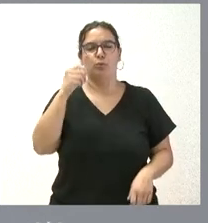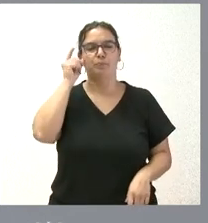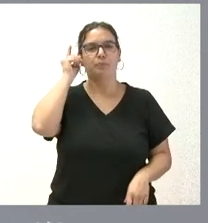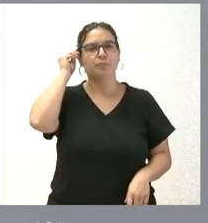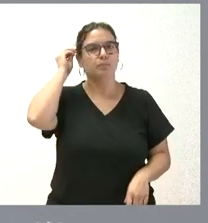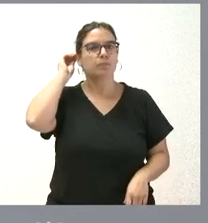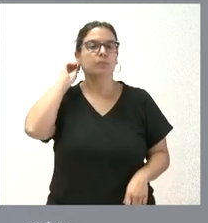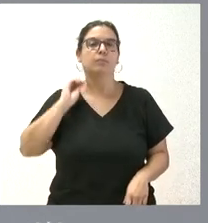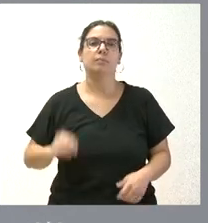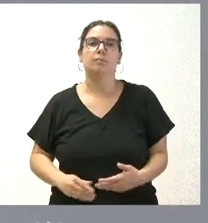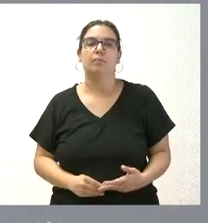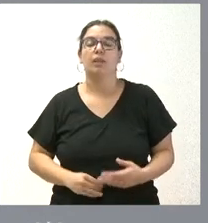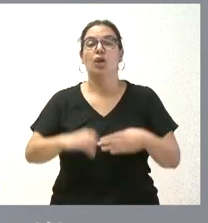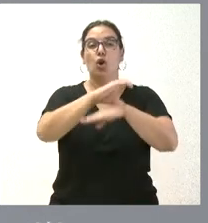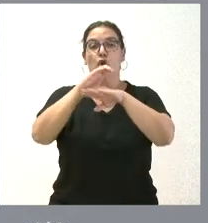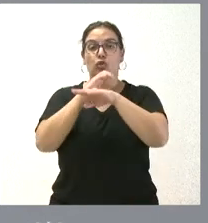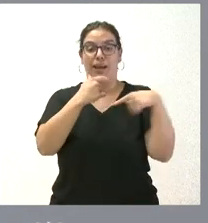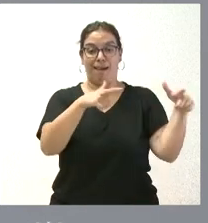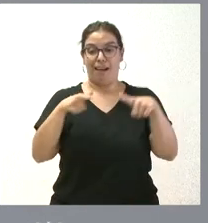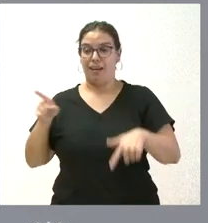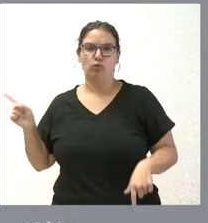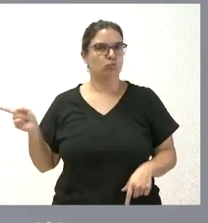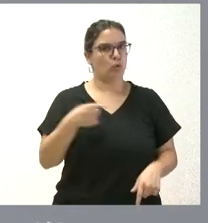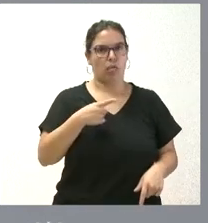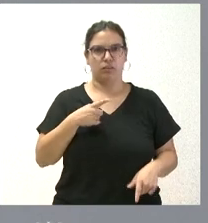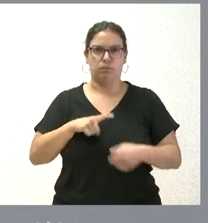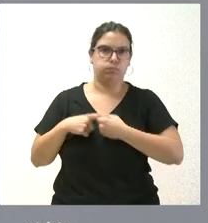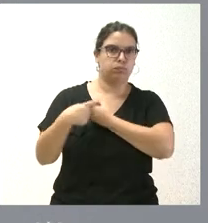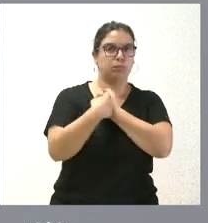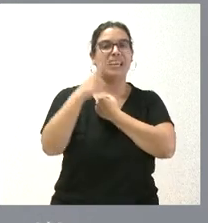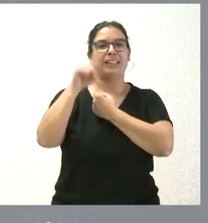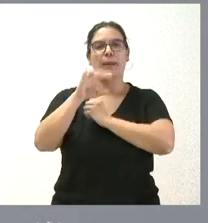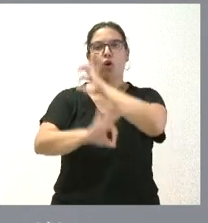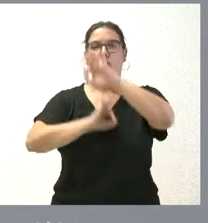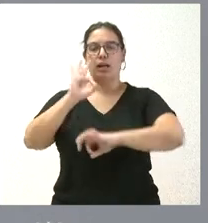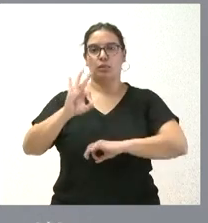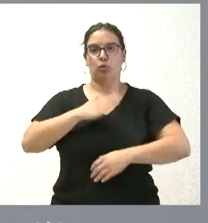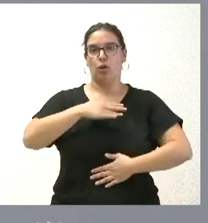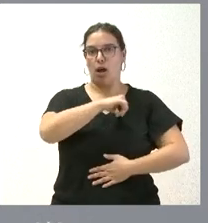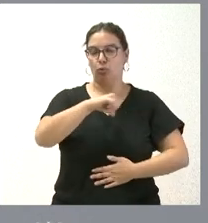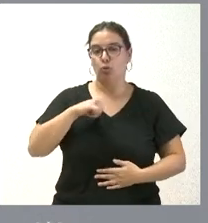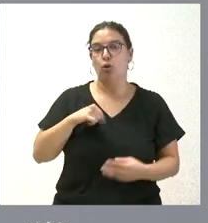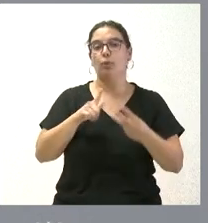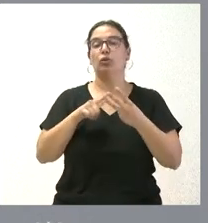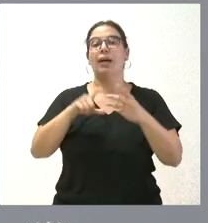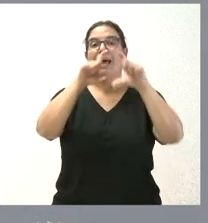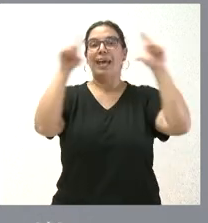implicará a todas las consejerías, a los organismos autónomos, a los entes públicos de derecho privado,